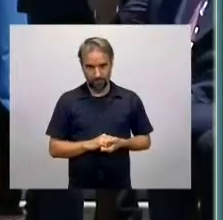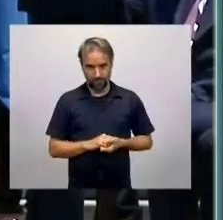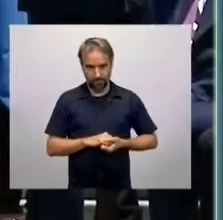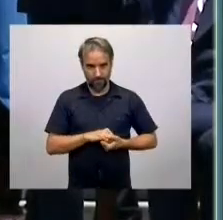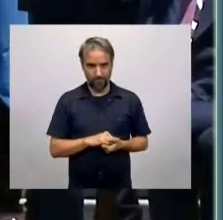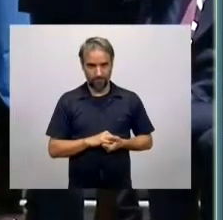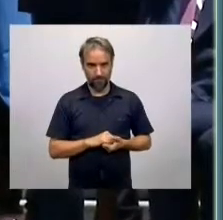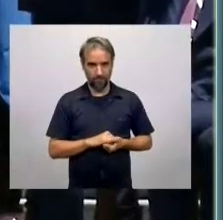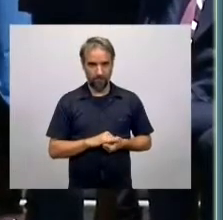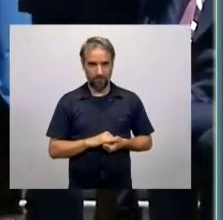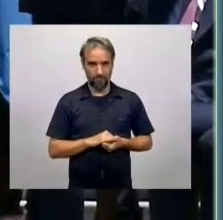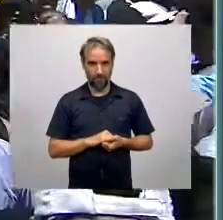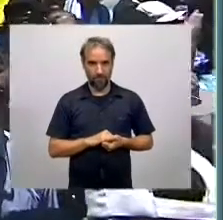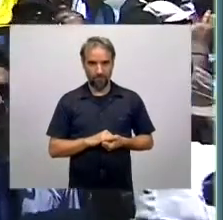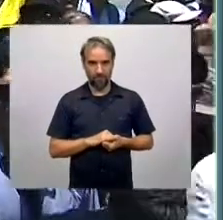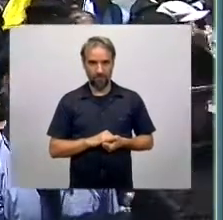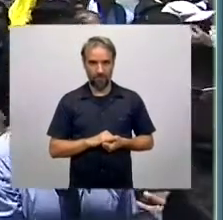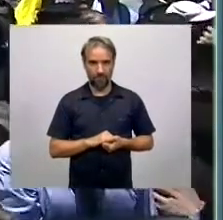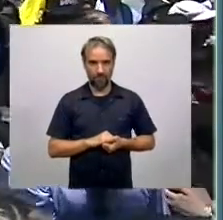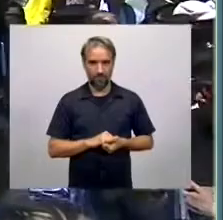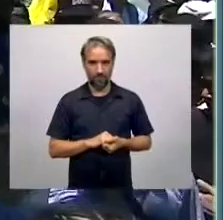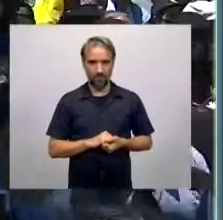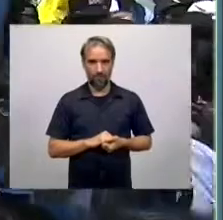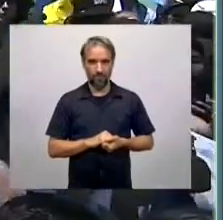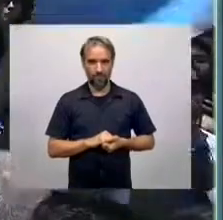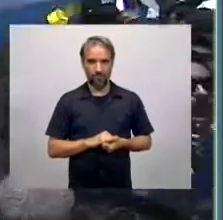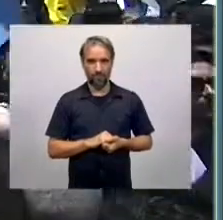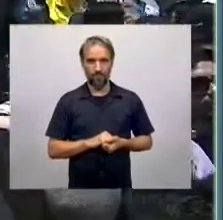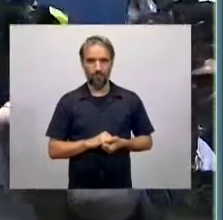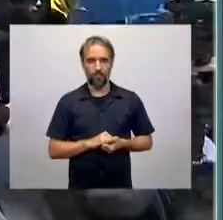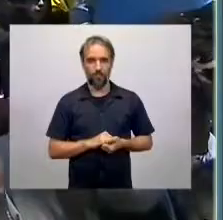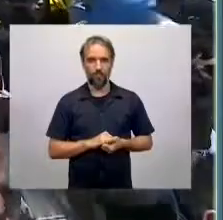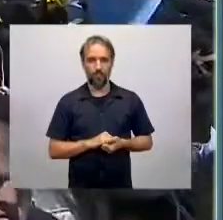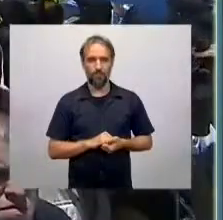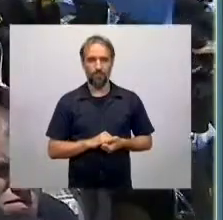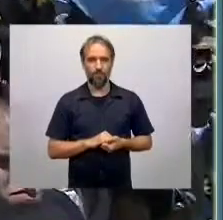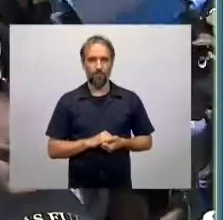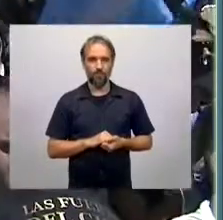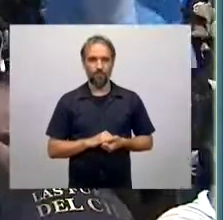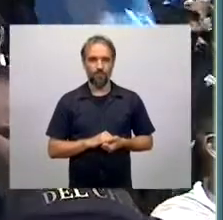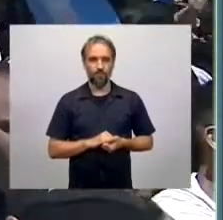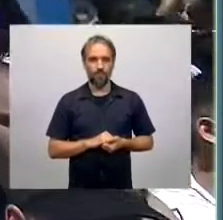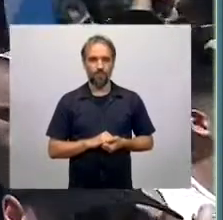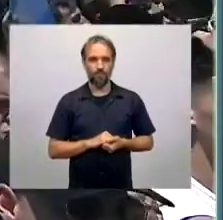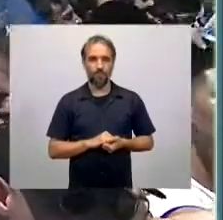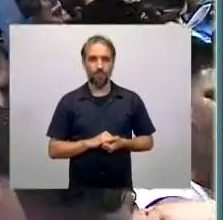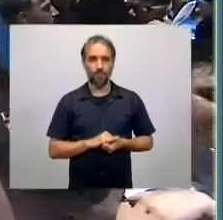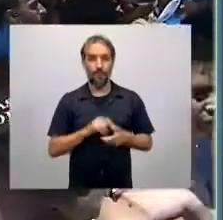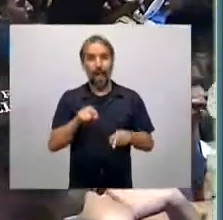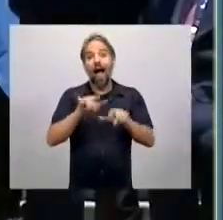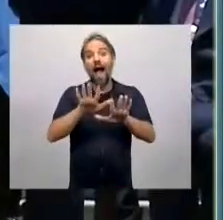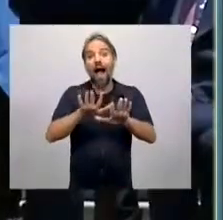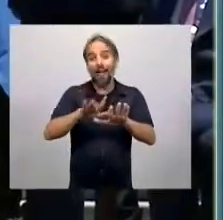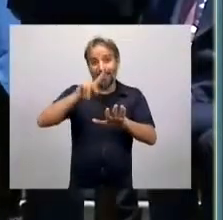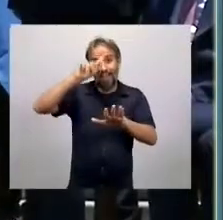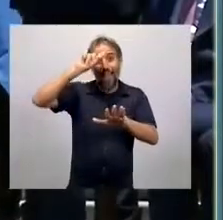Digo, a partir de acá es donde empieza todo el movimiento. Sí. No tenemos las medidas porque nos tienen que anunciar ellos, por